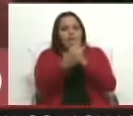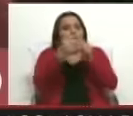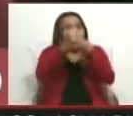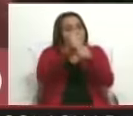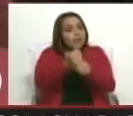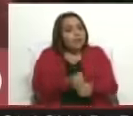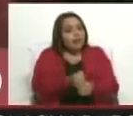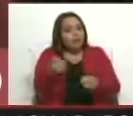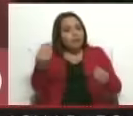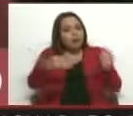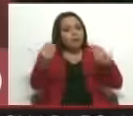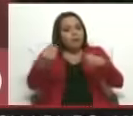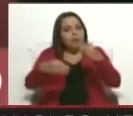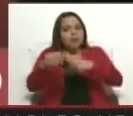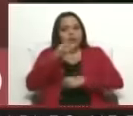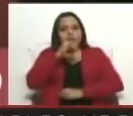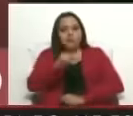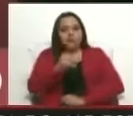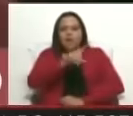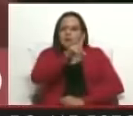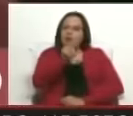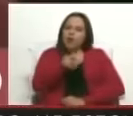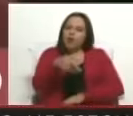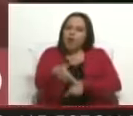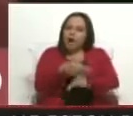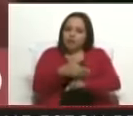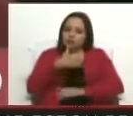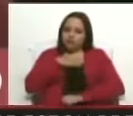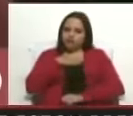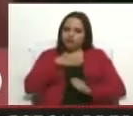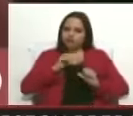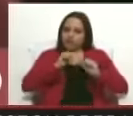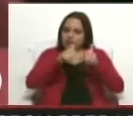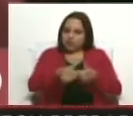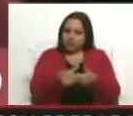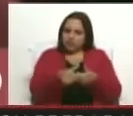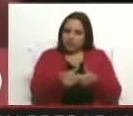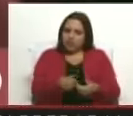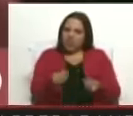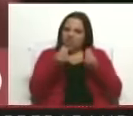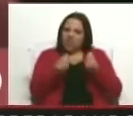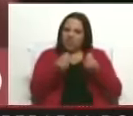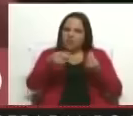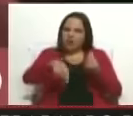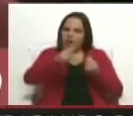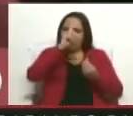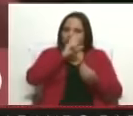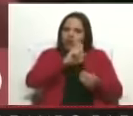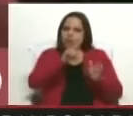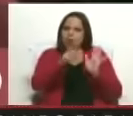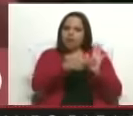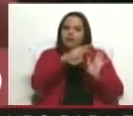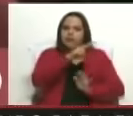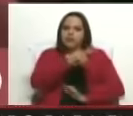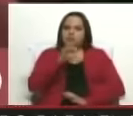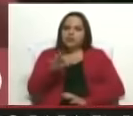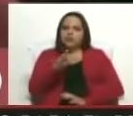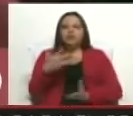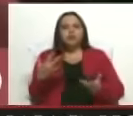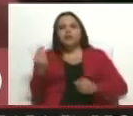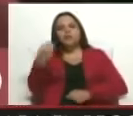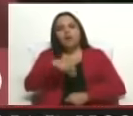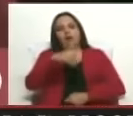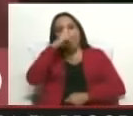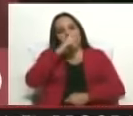nuevas noticias. Justamente la pregunta que yo decía cuando iniciamos el programa. ¿Cómo fue este 2023 y qué vendrá en 2024,